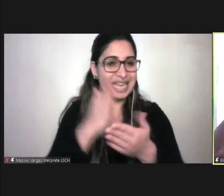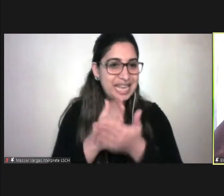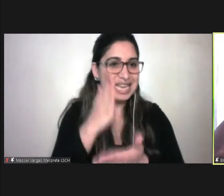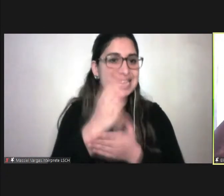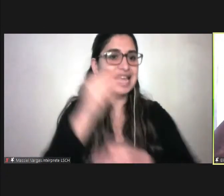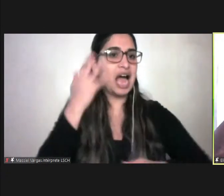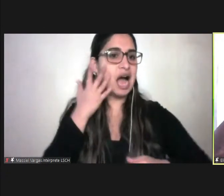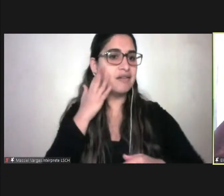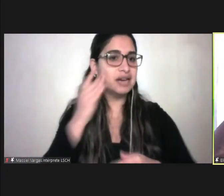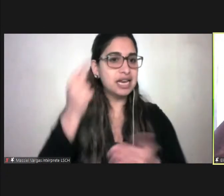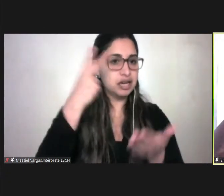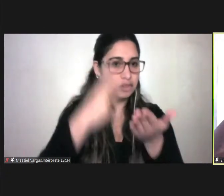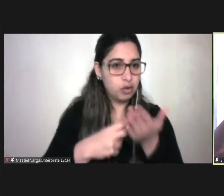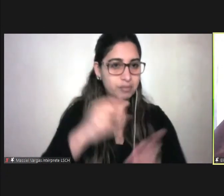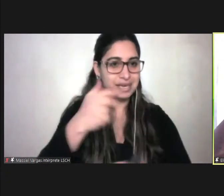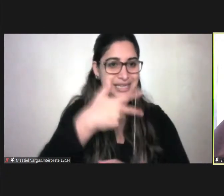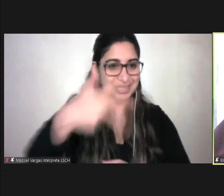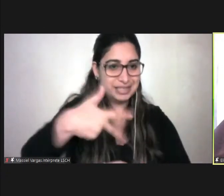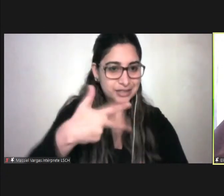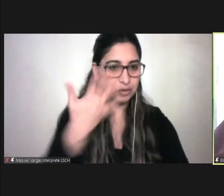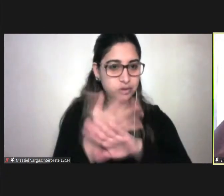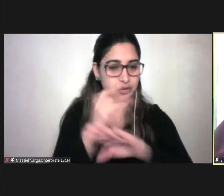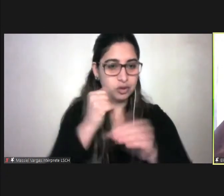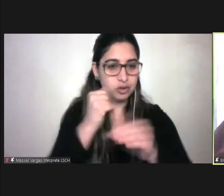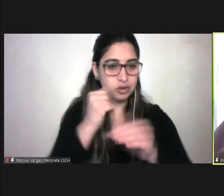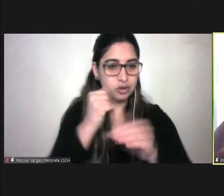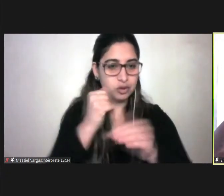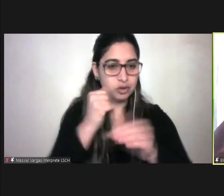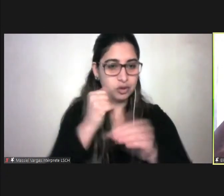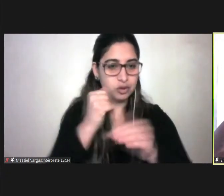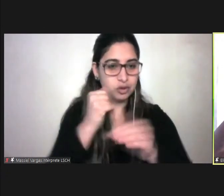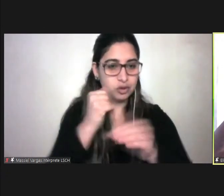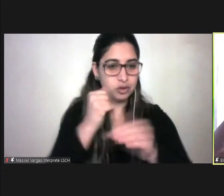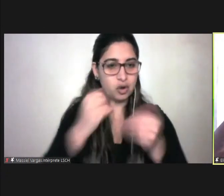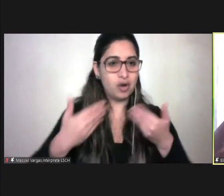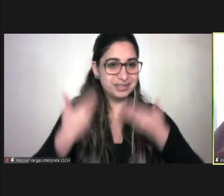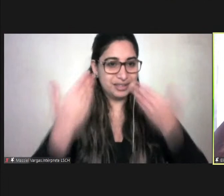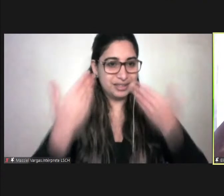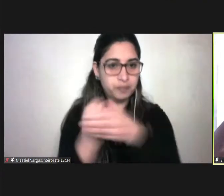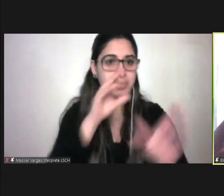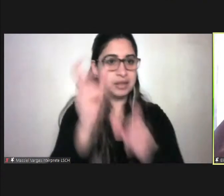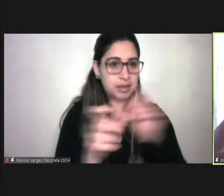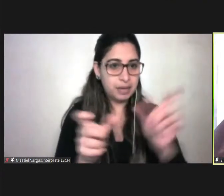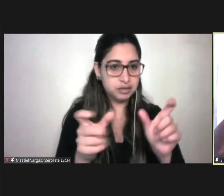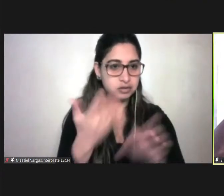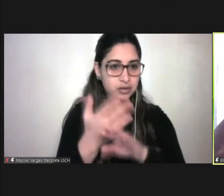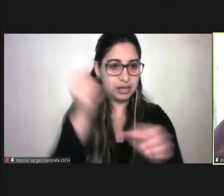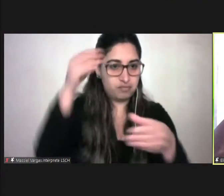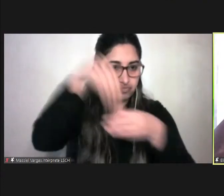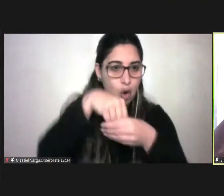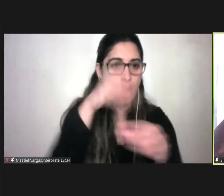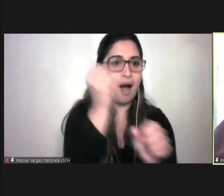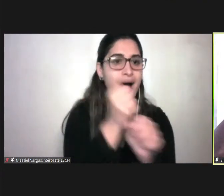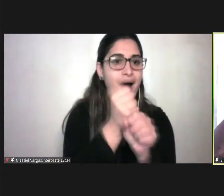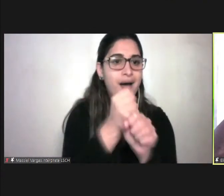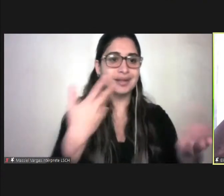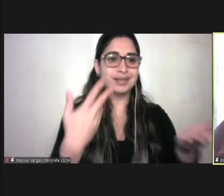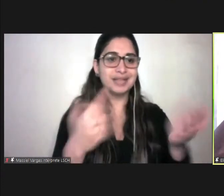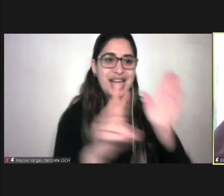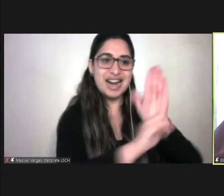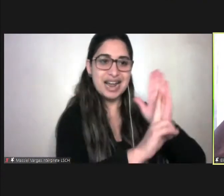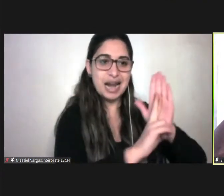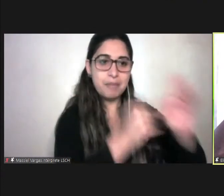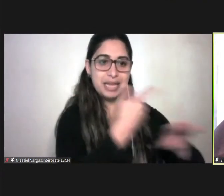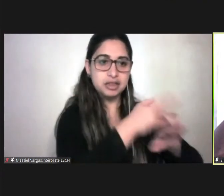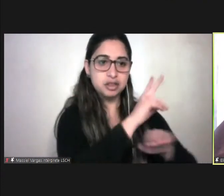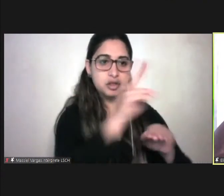abril del 2018 la cual incentiva la inclusión de personas con discapacidad al mundo laboral y sus reglamentos para el sector público y